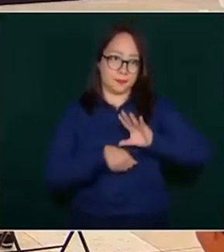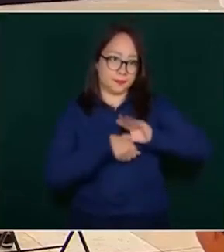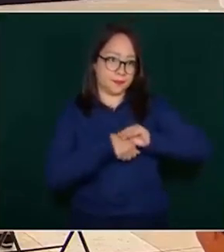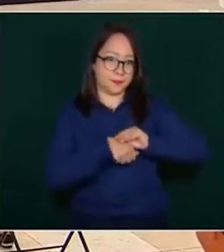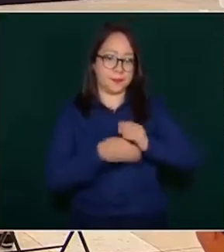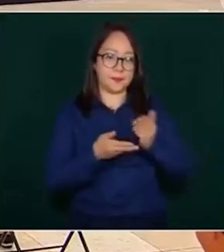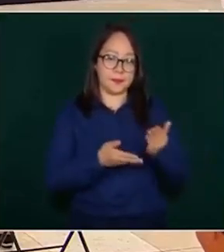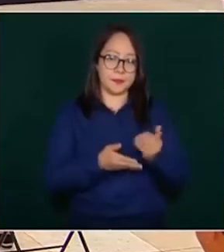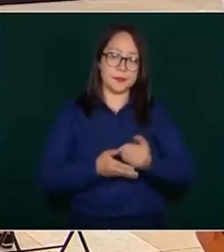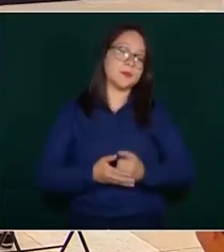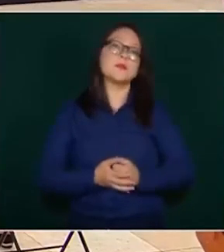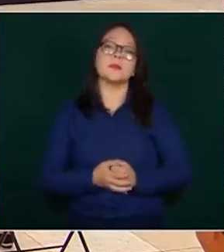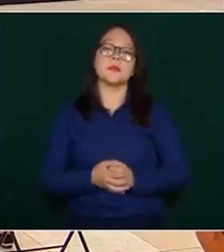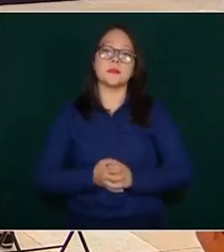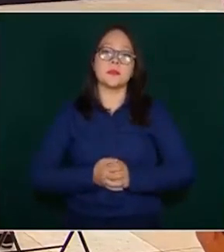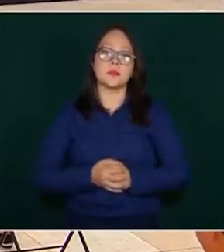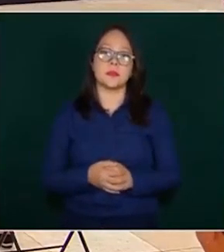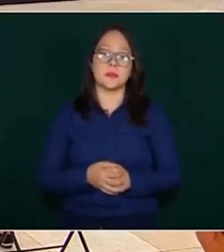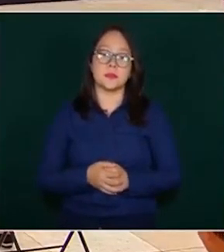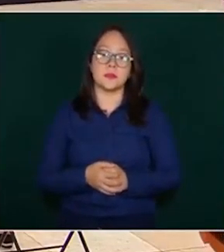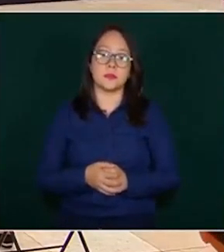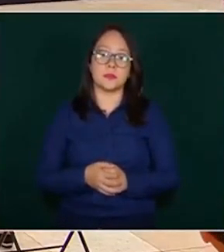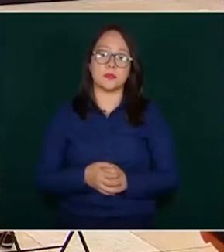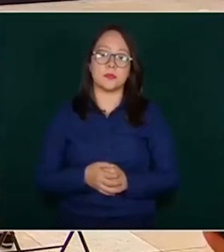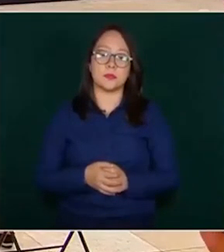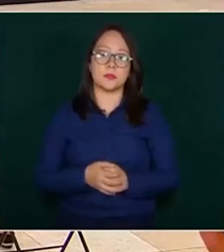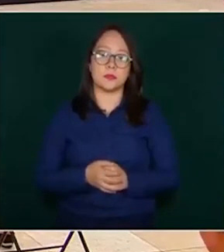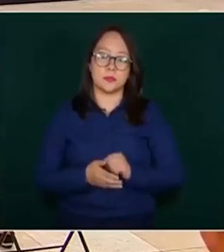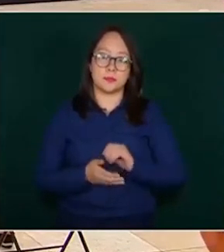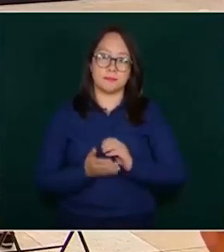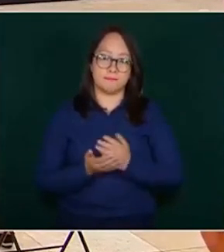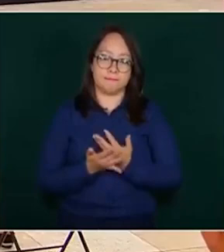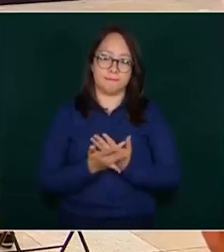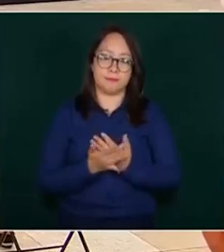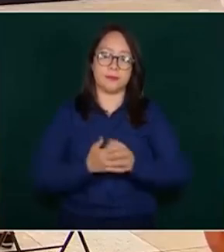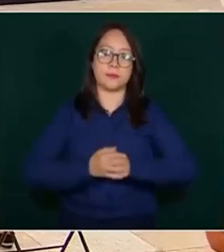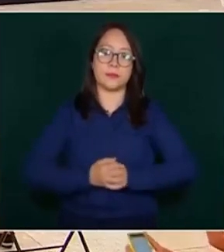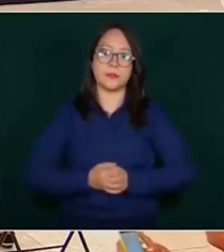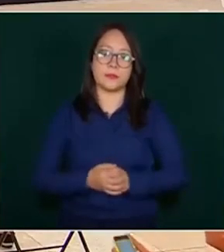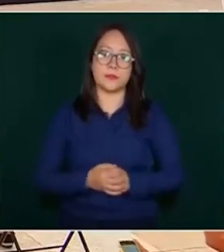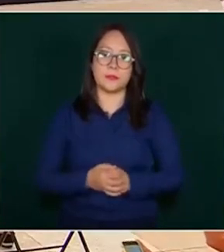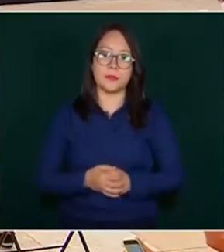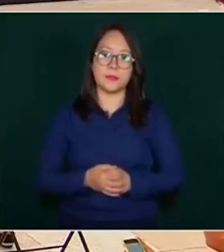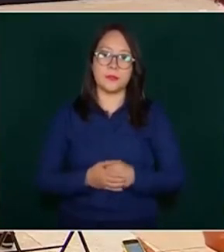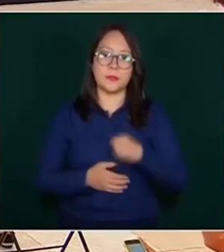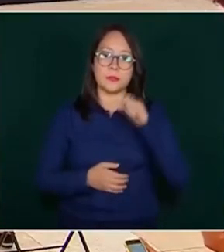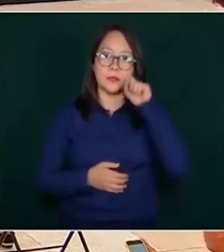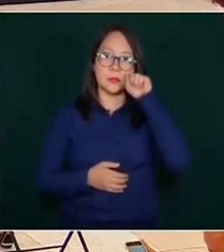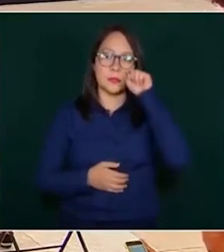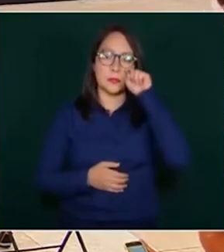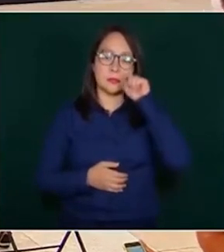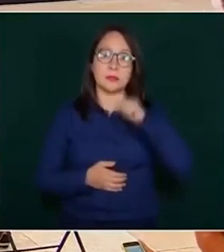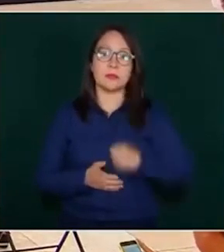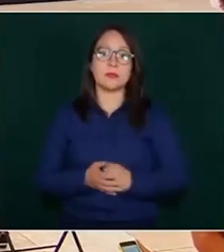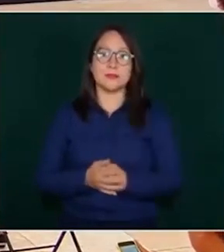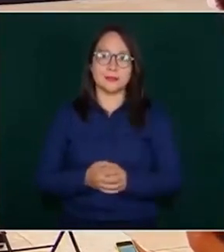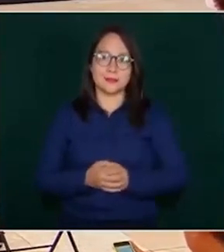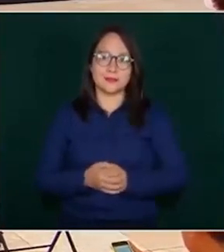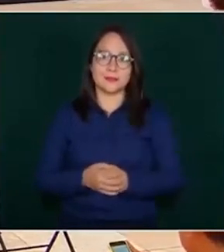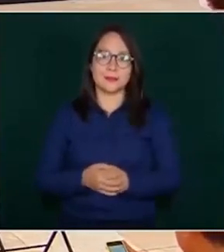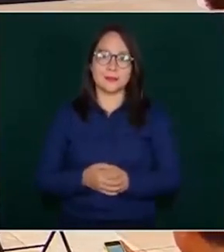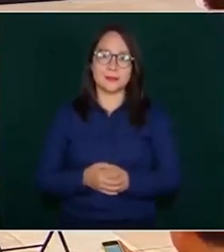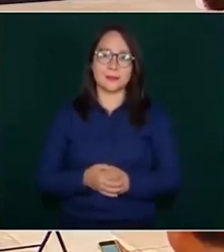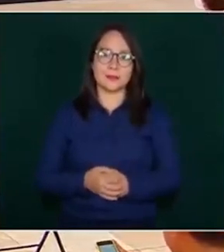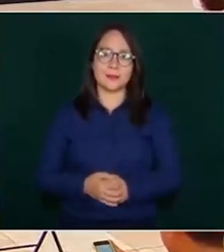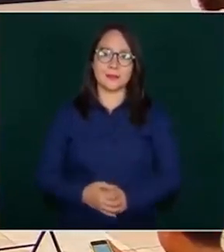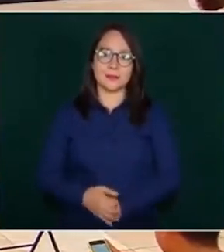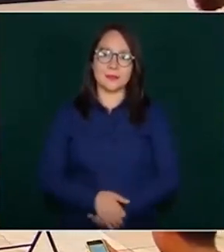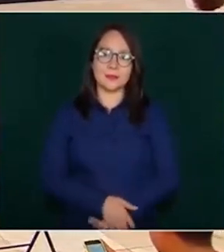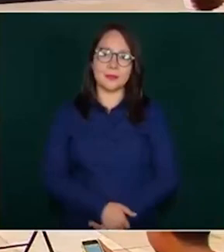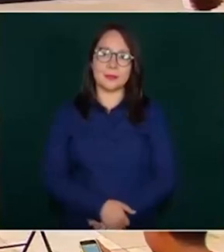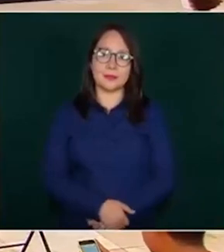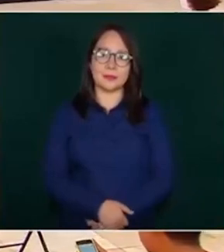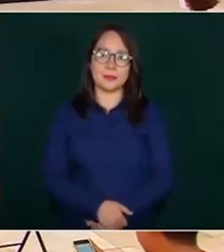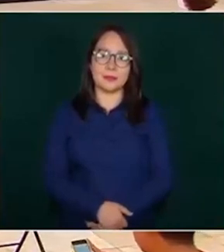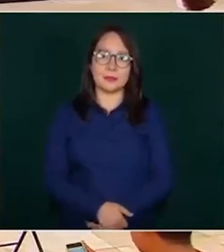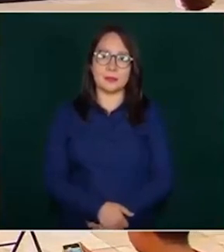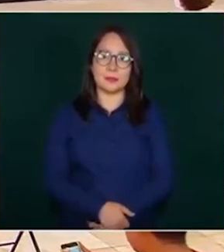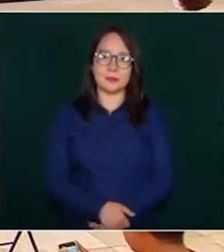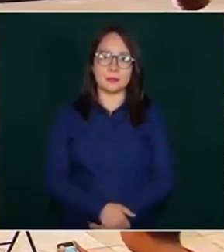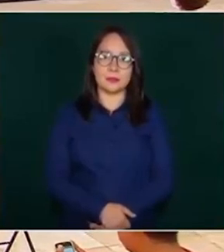que